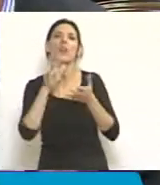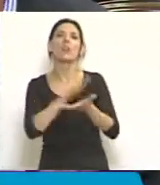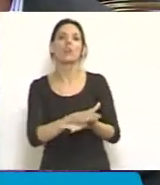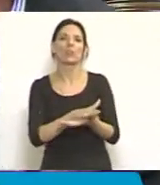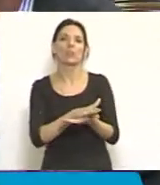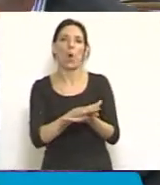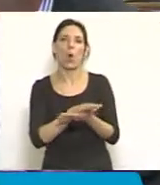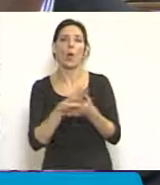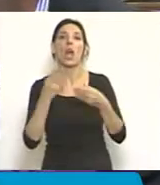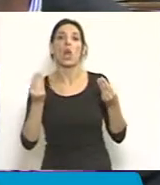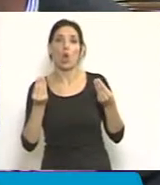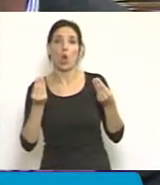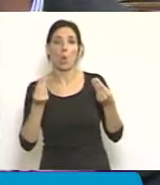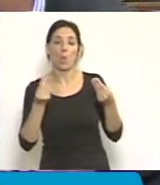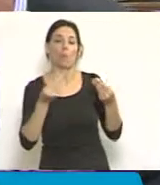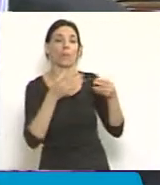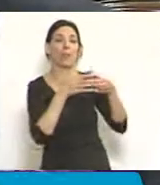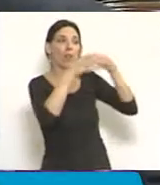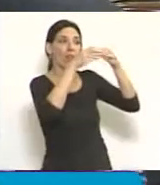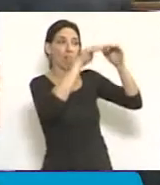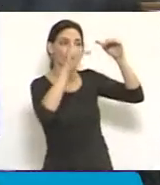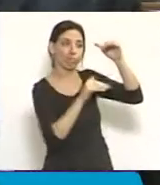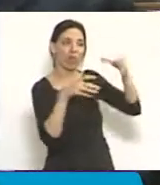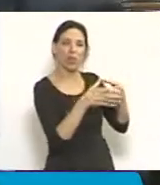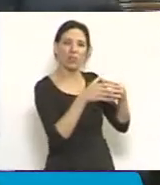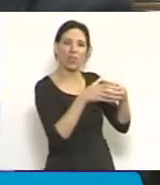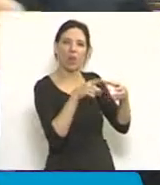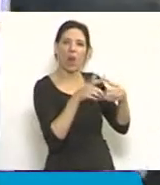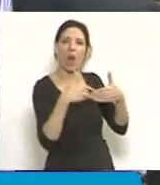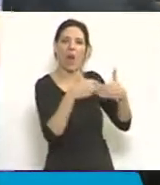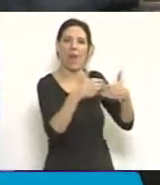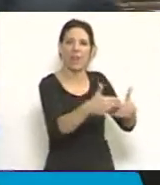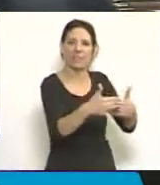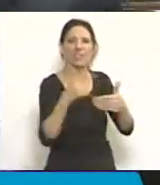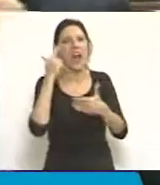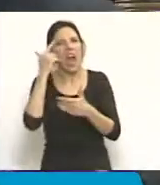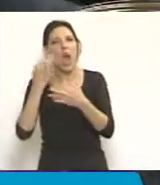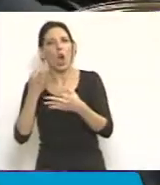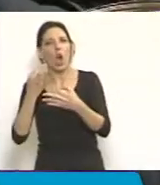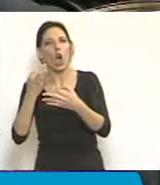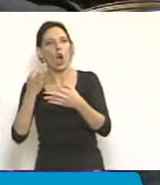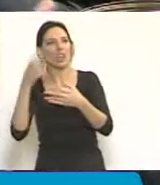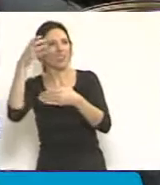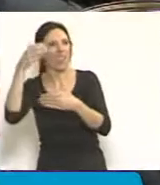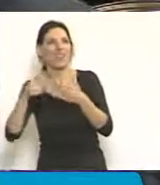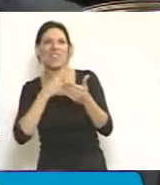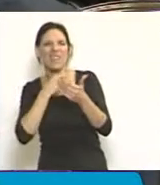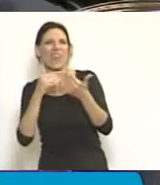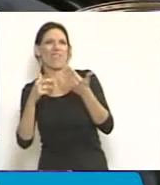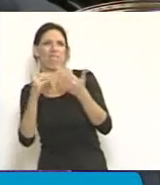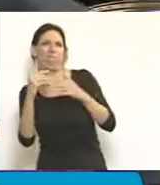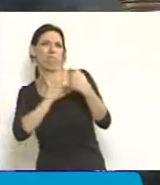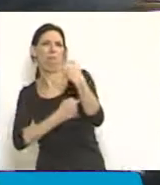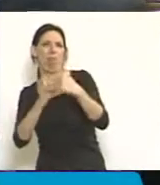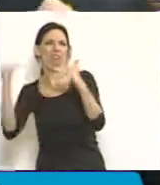cómo el poder del Consejo de la Magistratura avanza sobre la resistencia de la Corte a ceder los poderes de superintendencia,